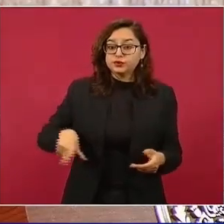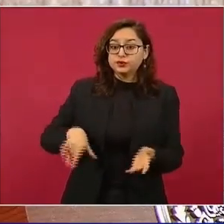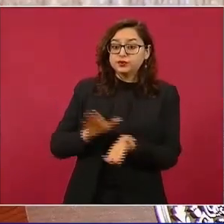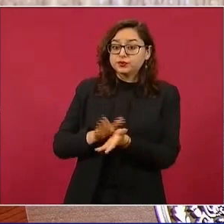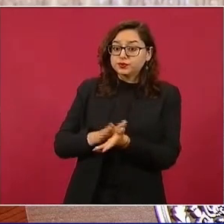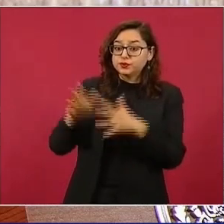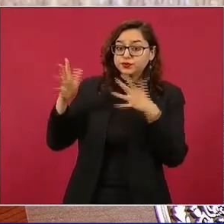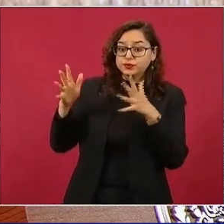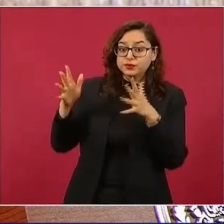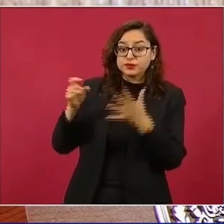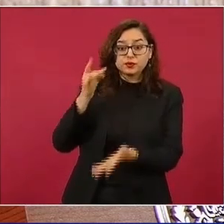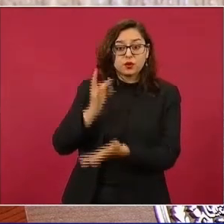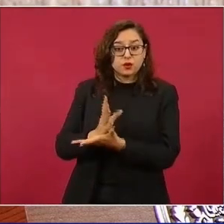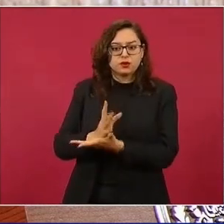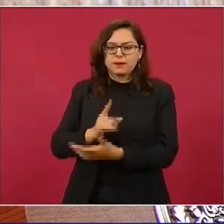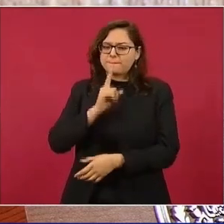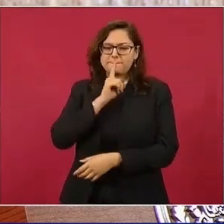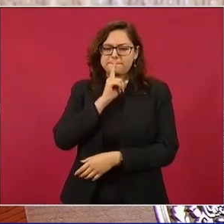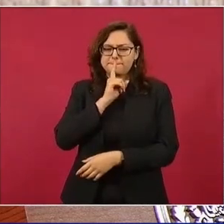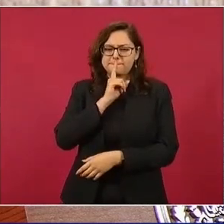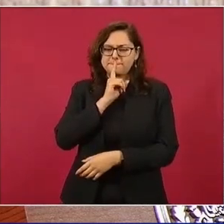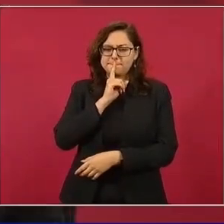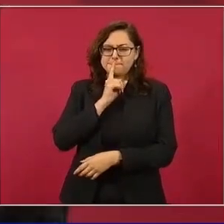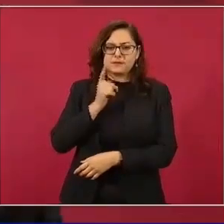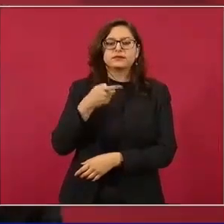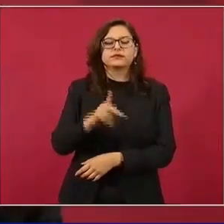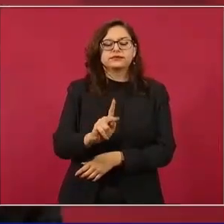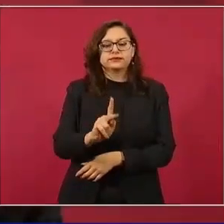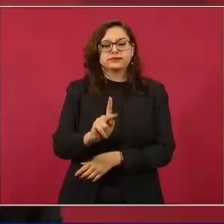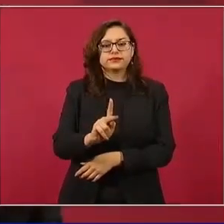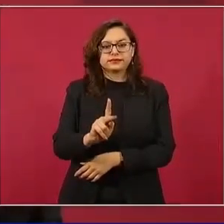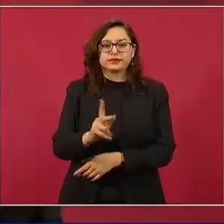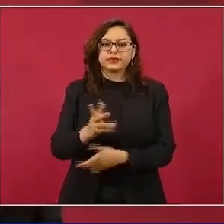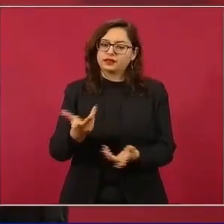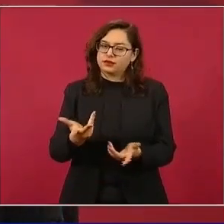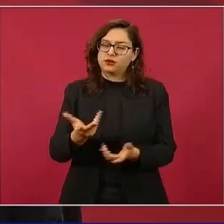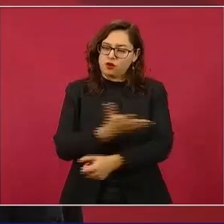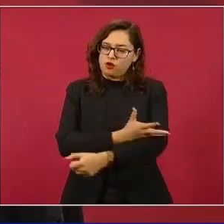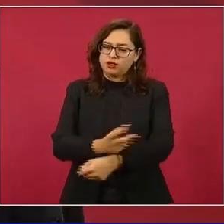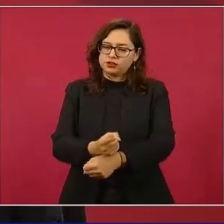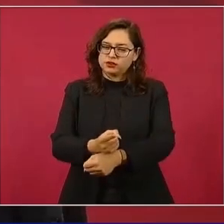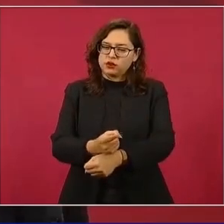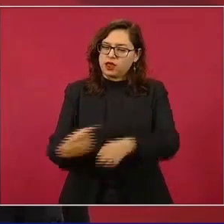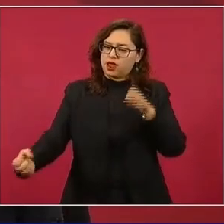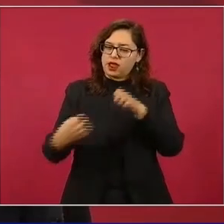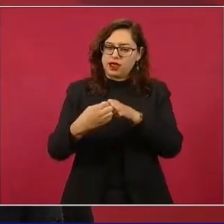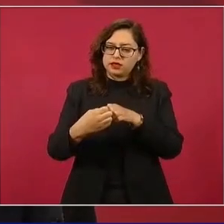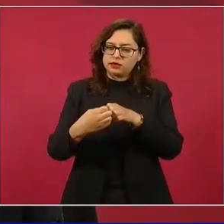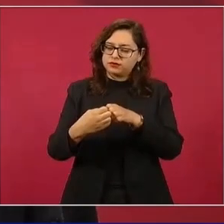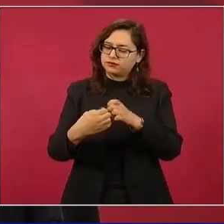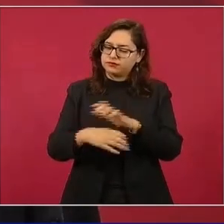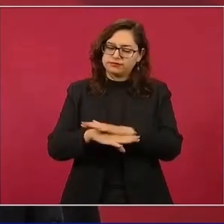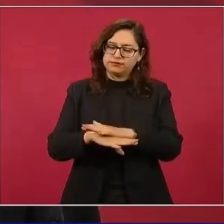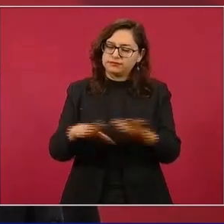no engañar. Entonces, eso